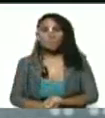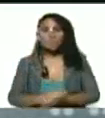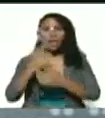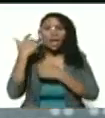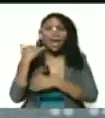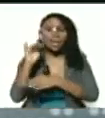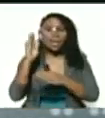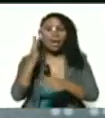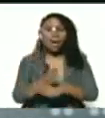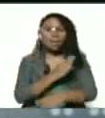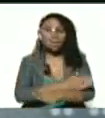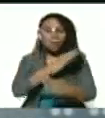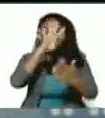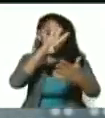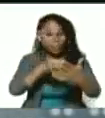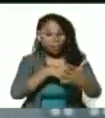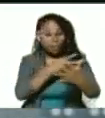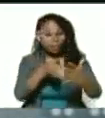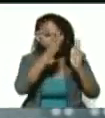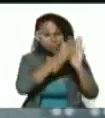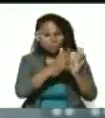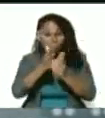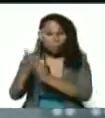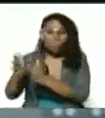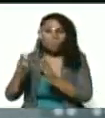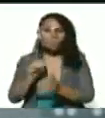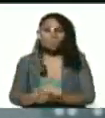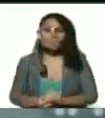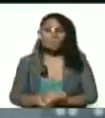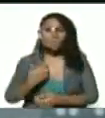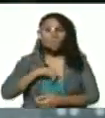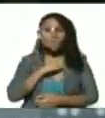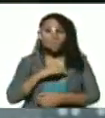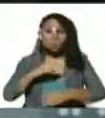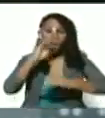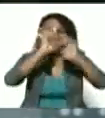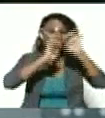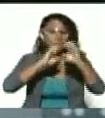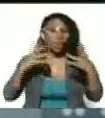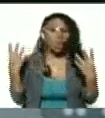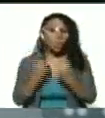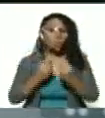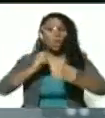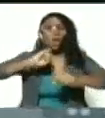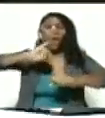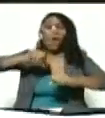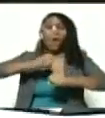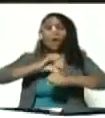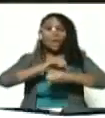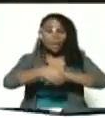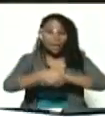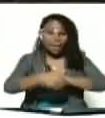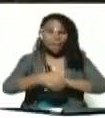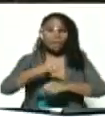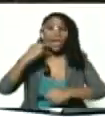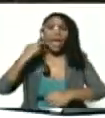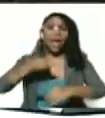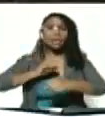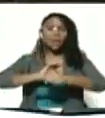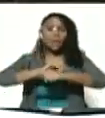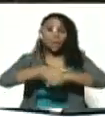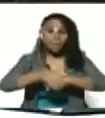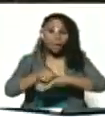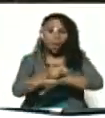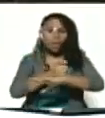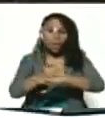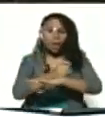preagenda. Nosotros estamos evaluando con el doctor Jorge Rodríguez y el doctor Héctor Rodríguez, gobernador de